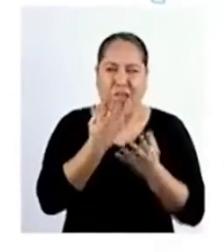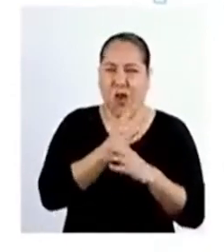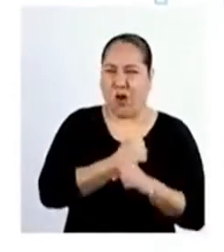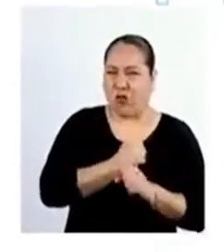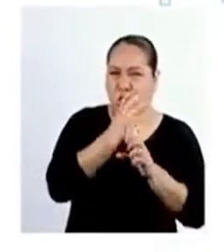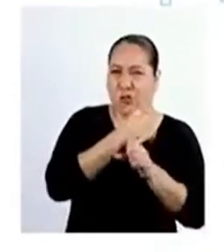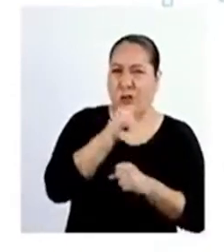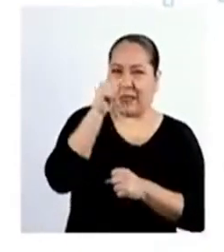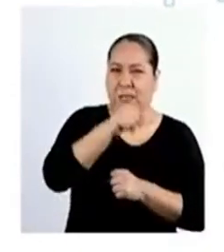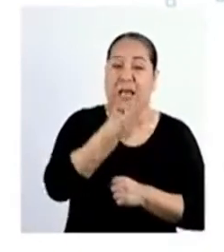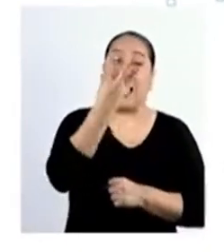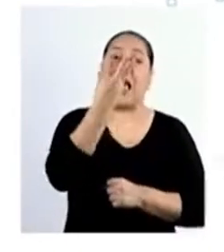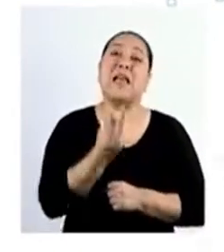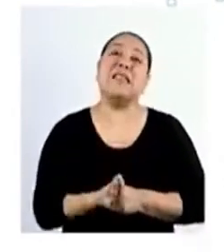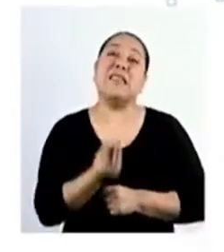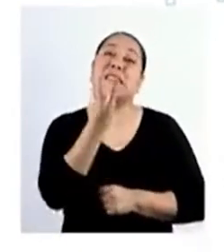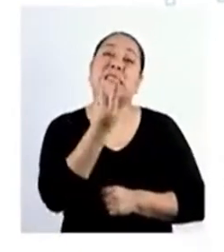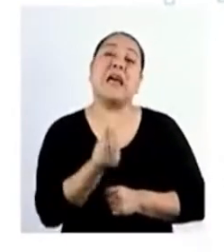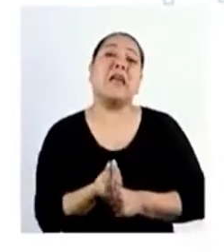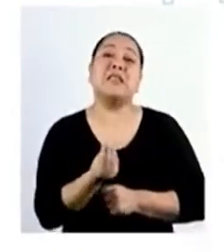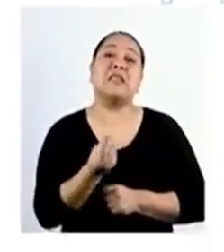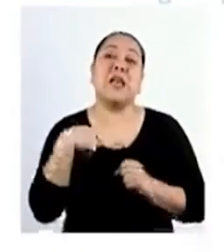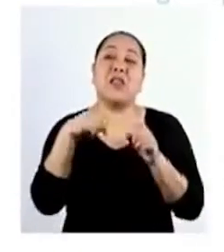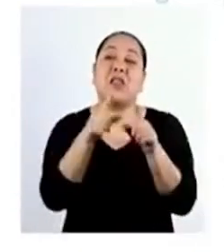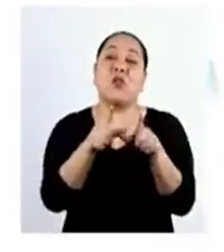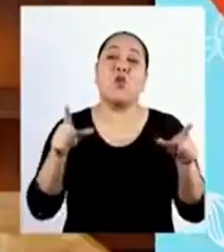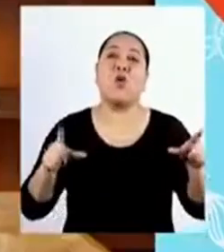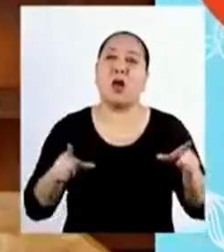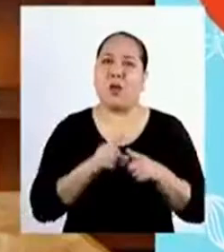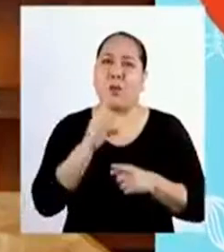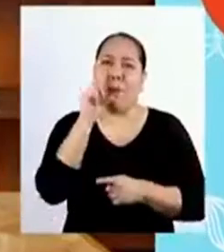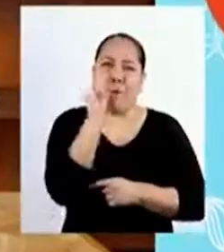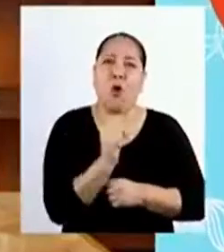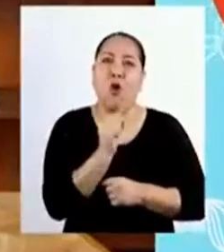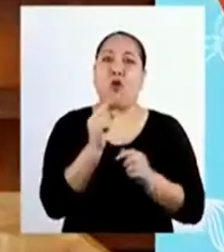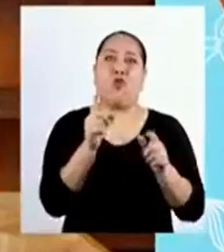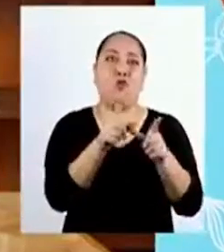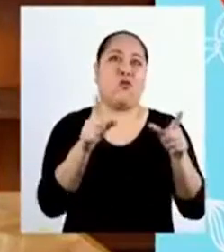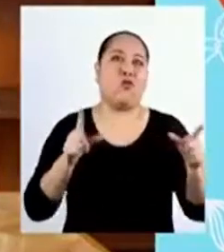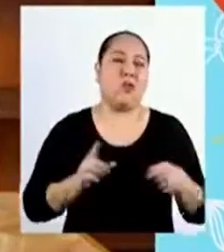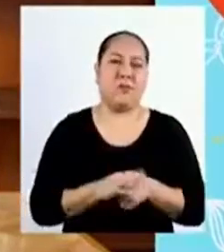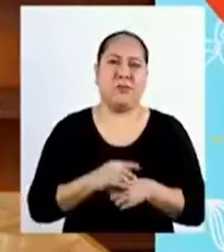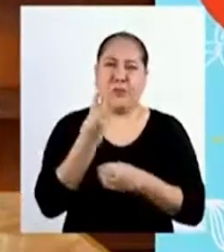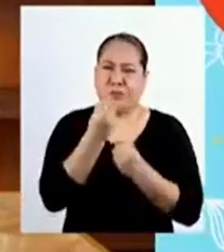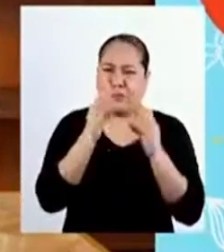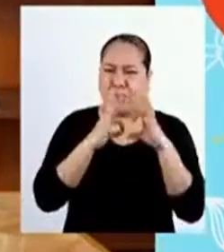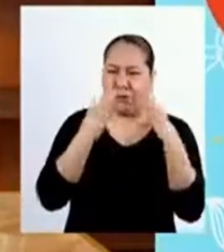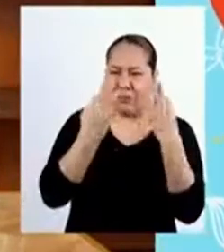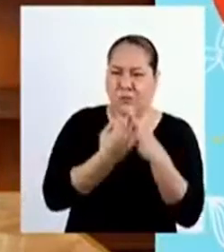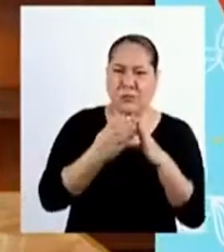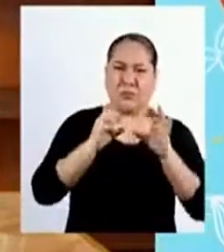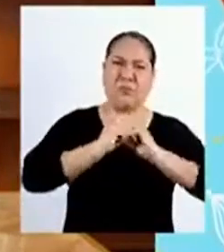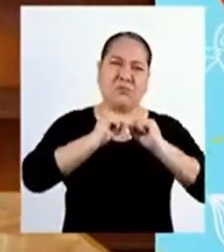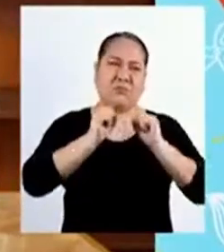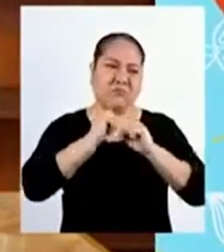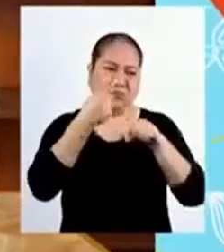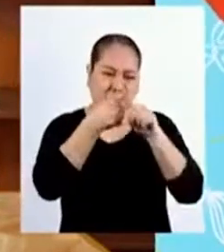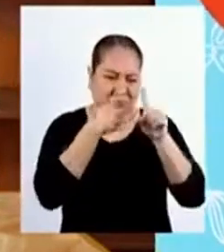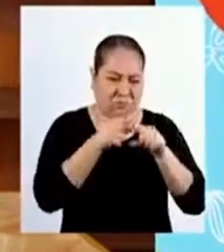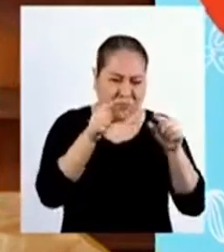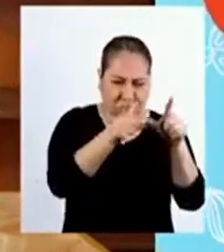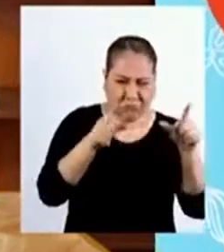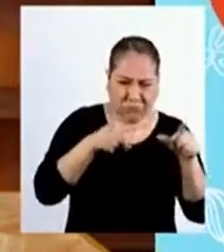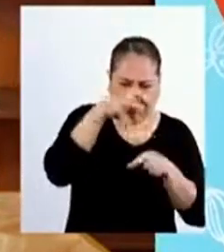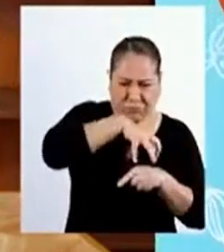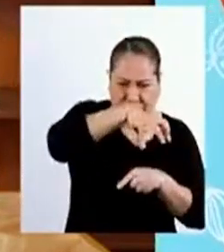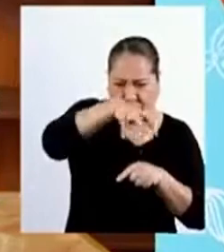acostumbrados. La escasez de espacio. Muchas familias tuvieron que hacer todo tipo de actividades en un